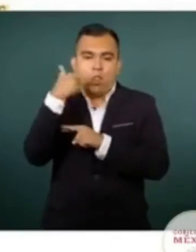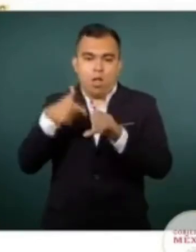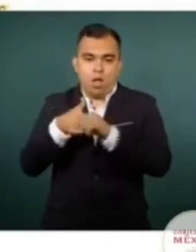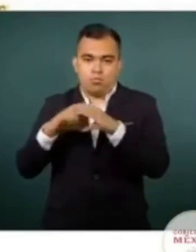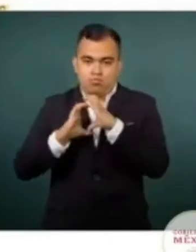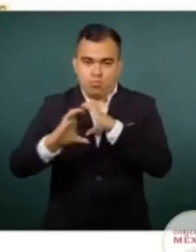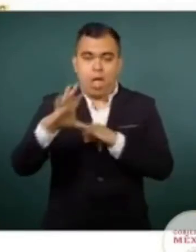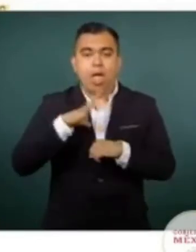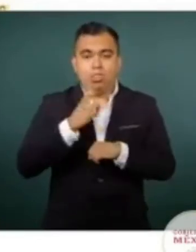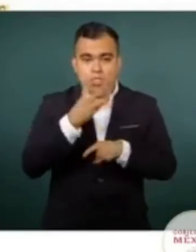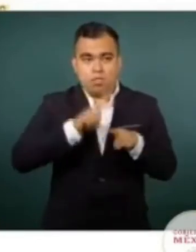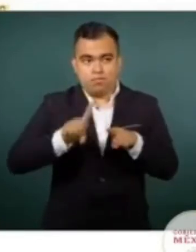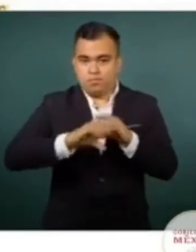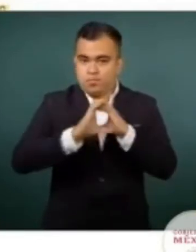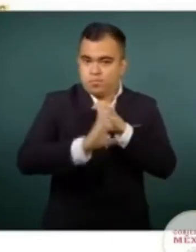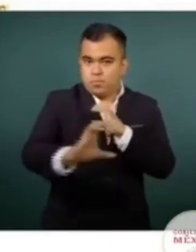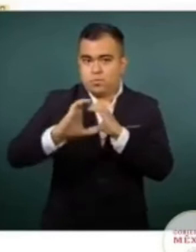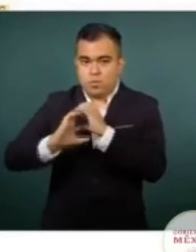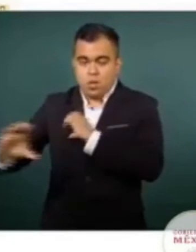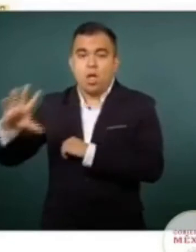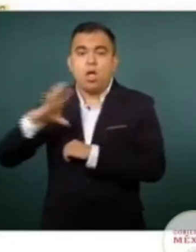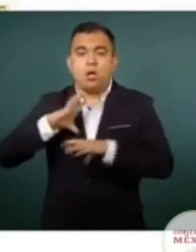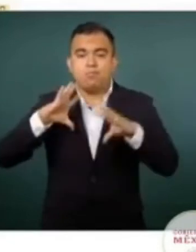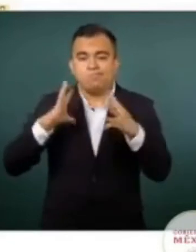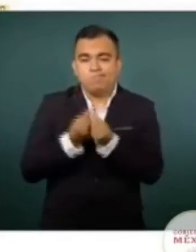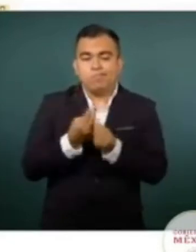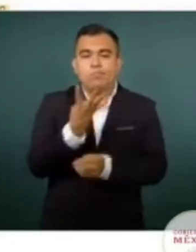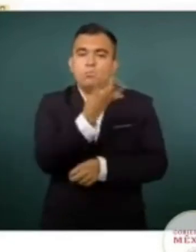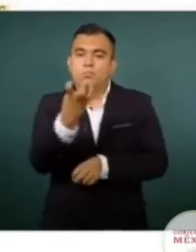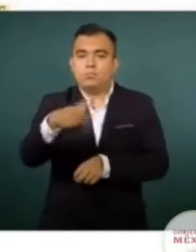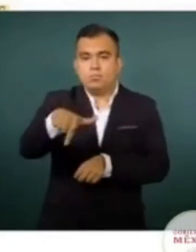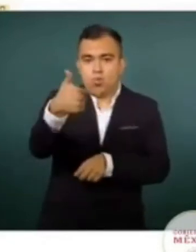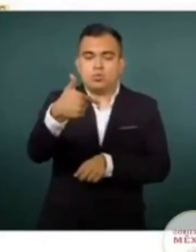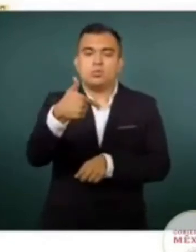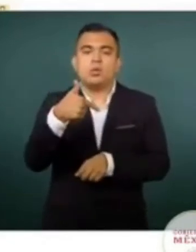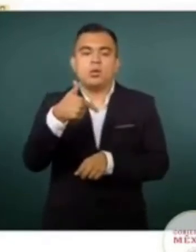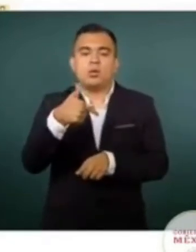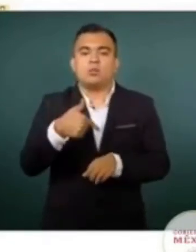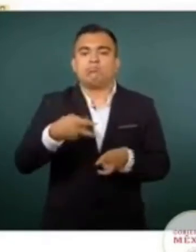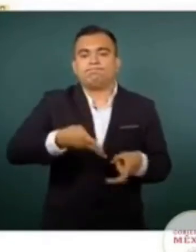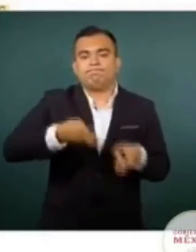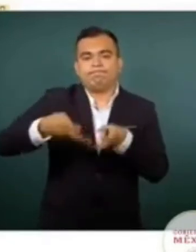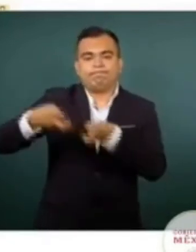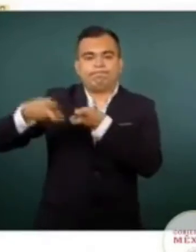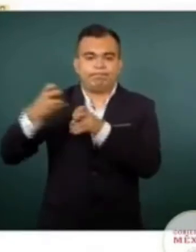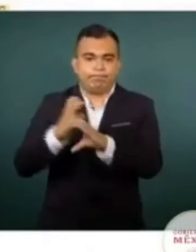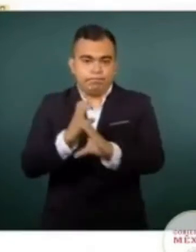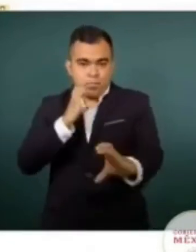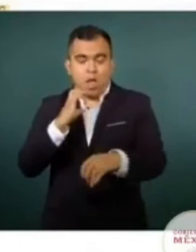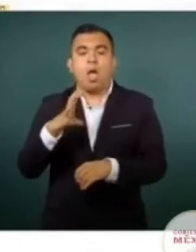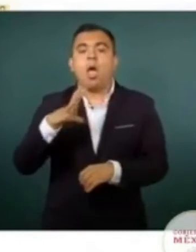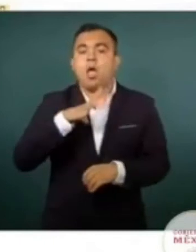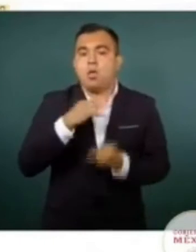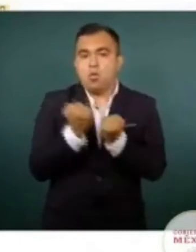tres ductos hemos localizado 412 tomas clandestinas, hemos asegurado 98